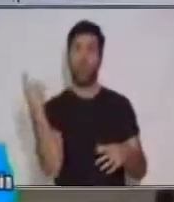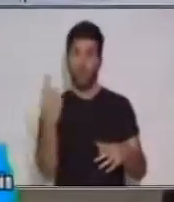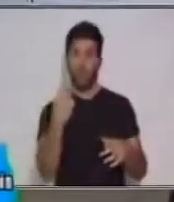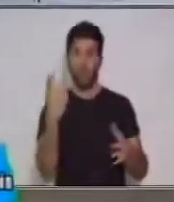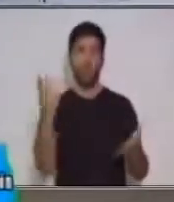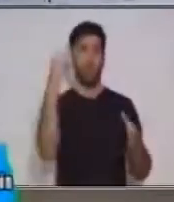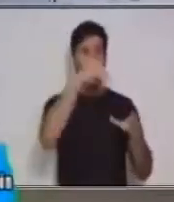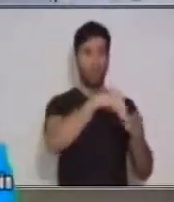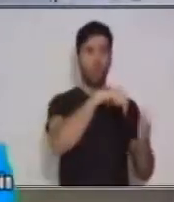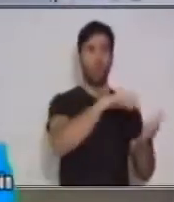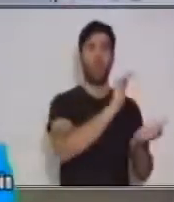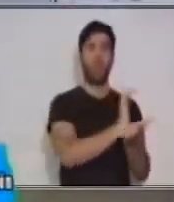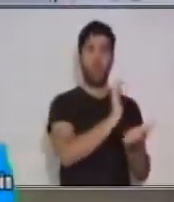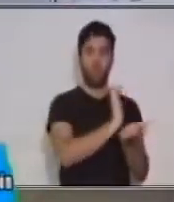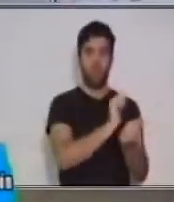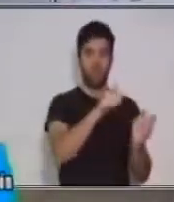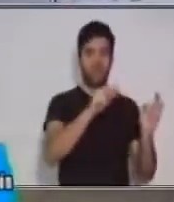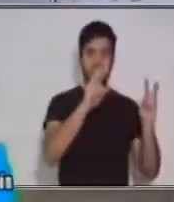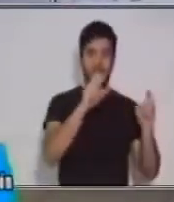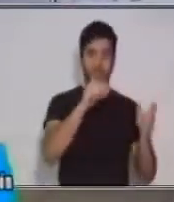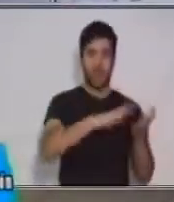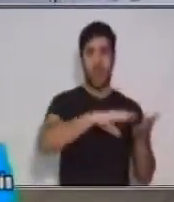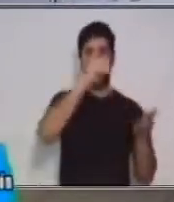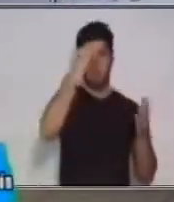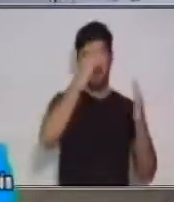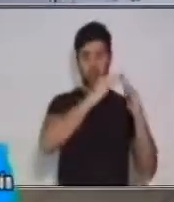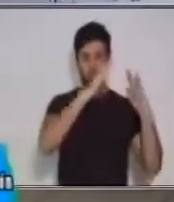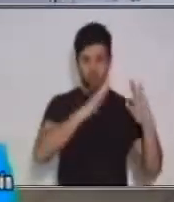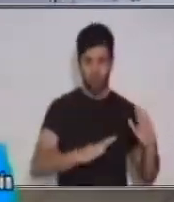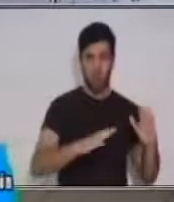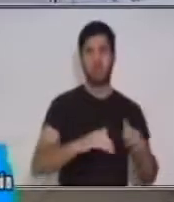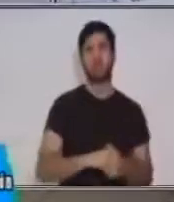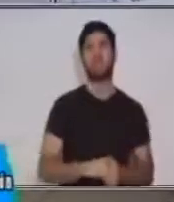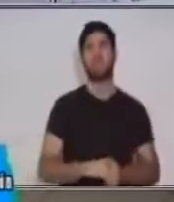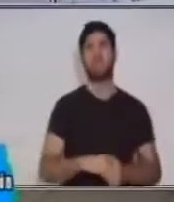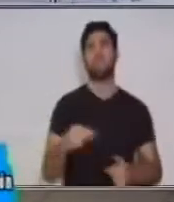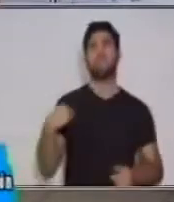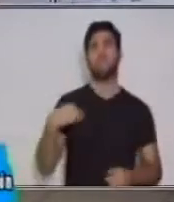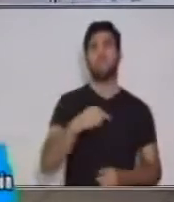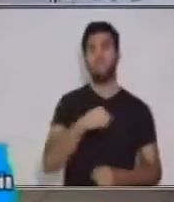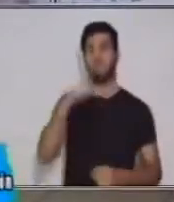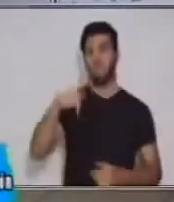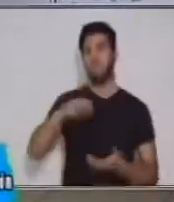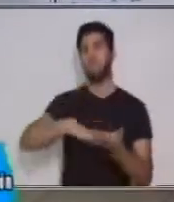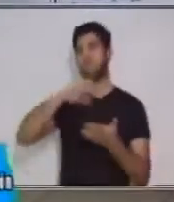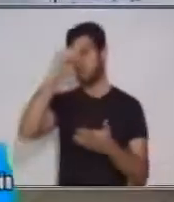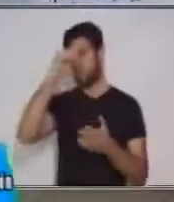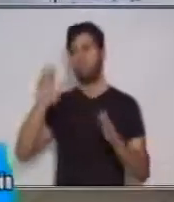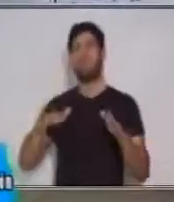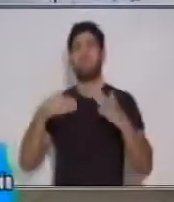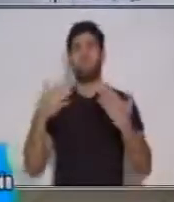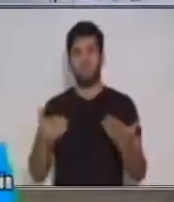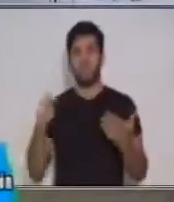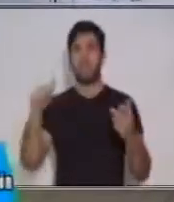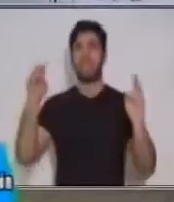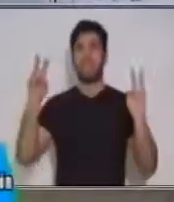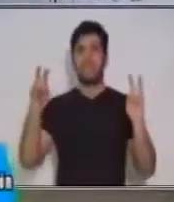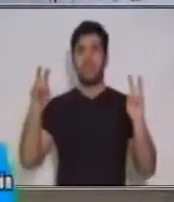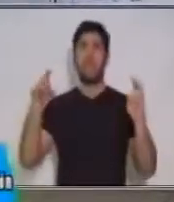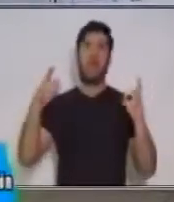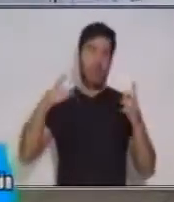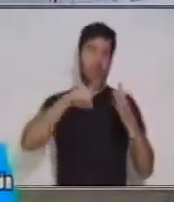Aprendo en Casa. ¿Qué aprendiste en el programa de Aprendo en Casa? Bueno, hoy aprendimos al respecto de la